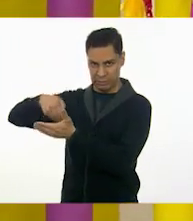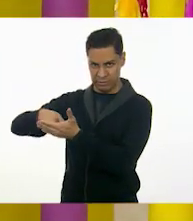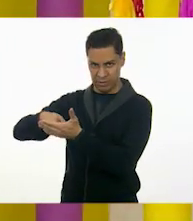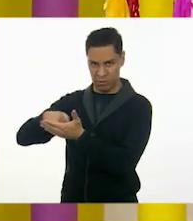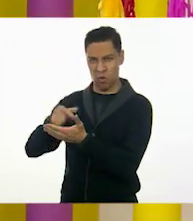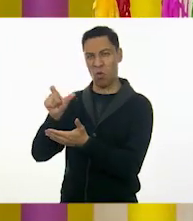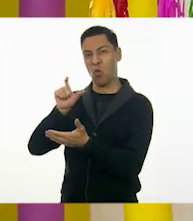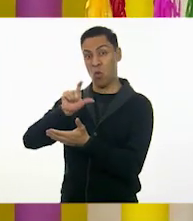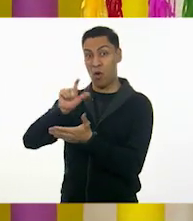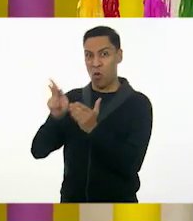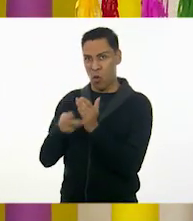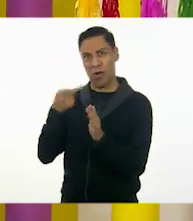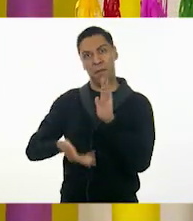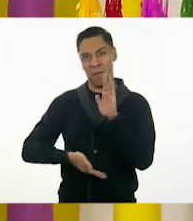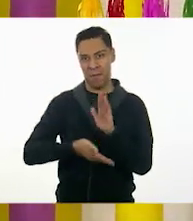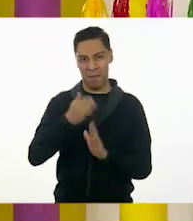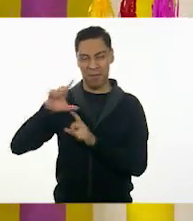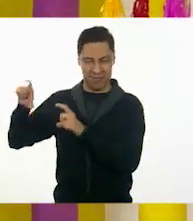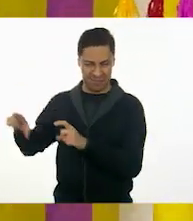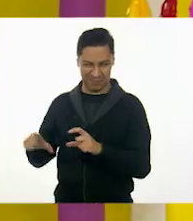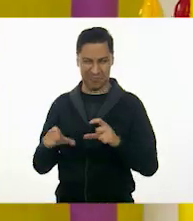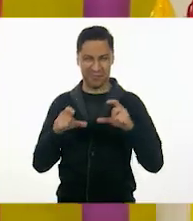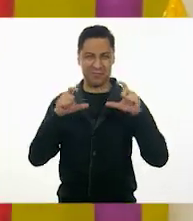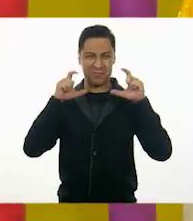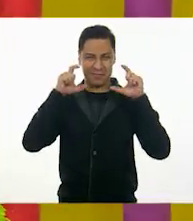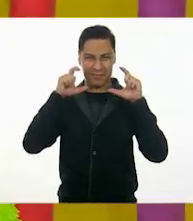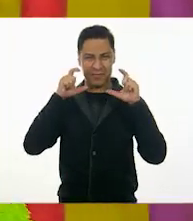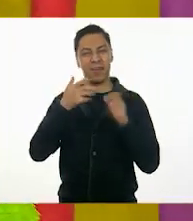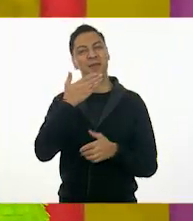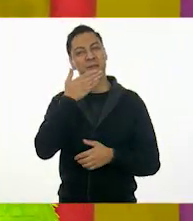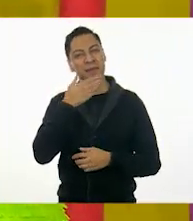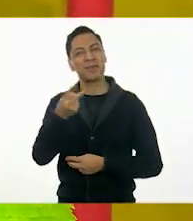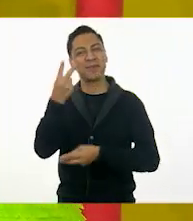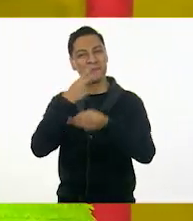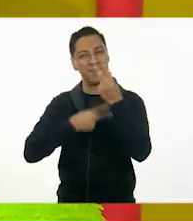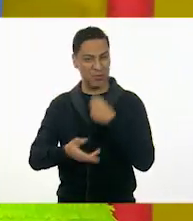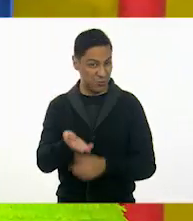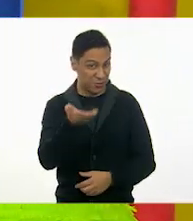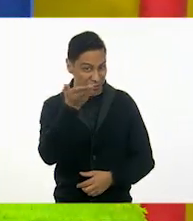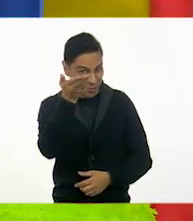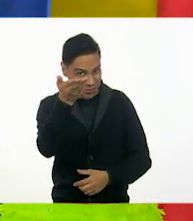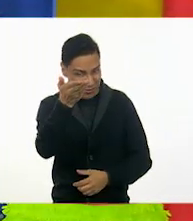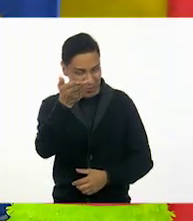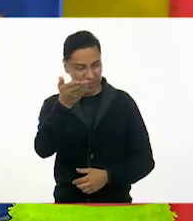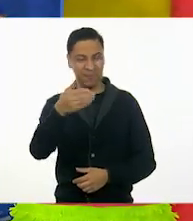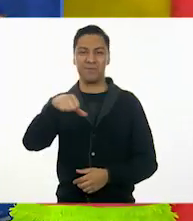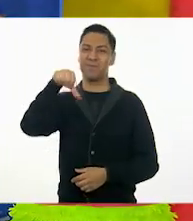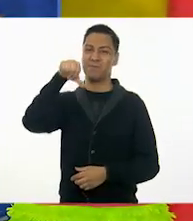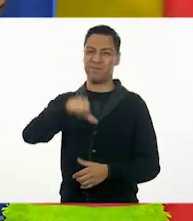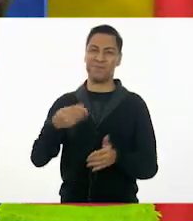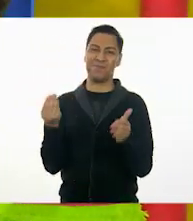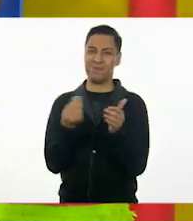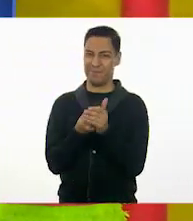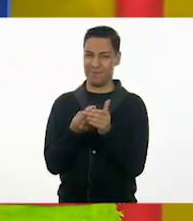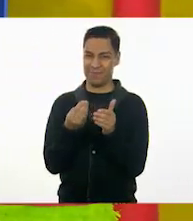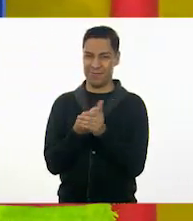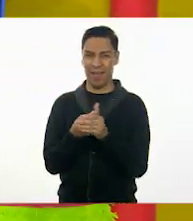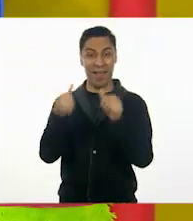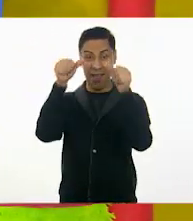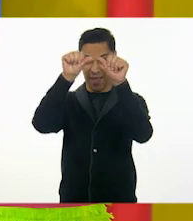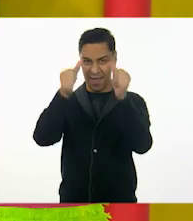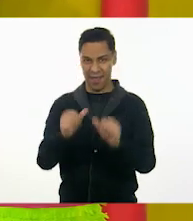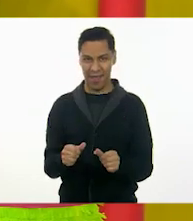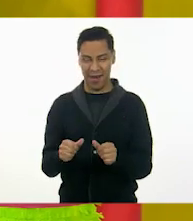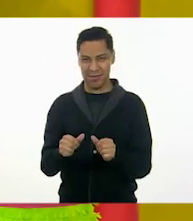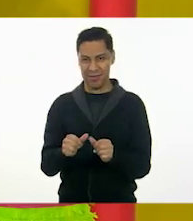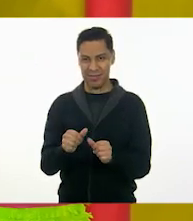cuando tengamos que salir. Ahora sí, bienvenidas niñas, bienvenidos niños, a esta clase de artes